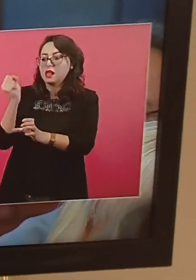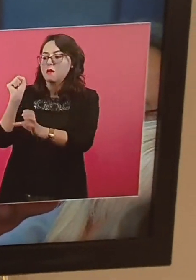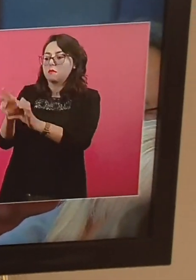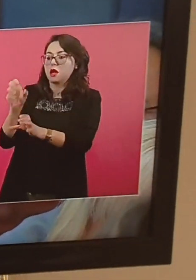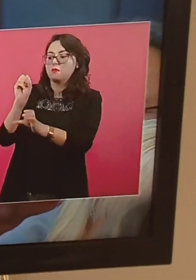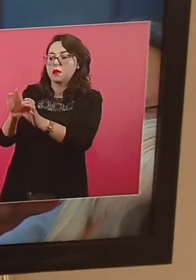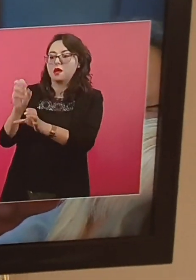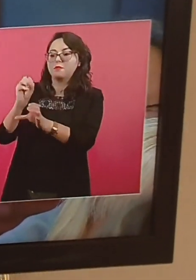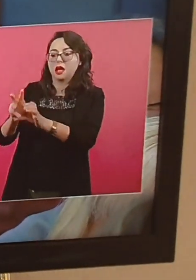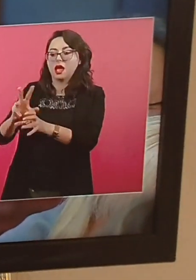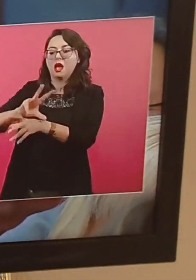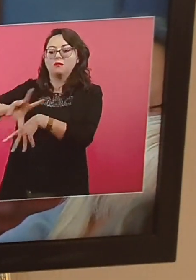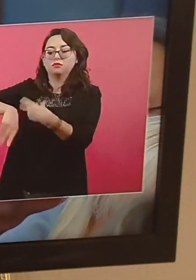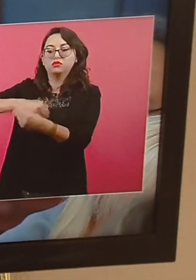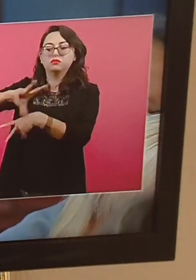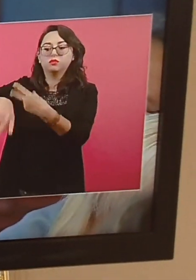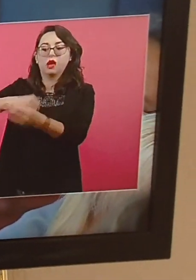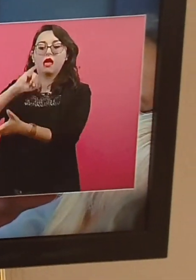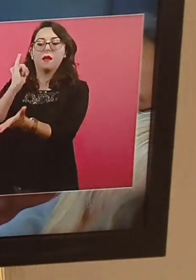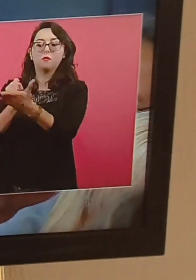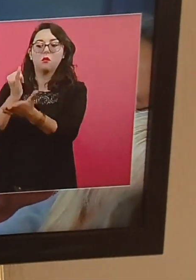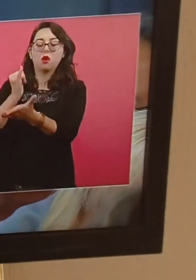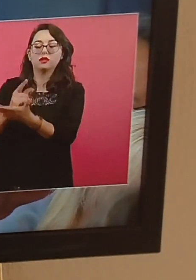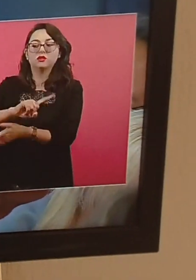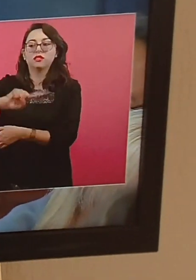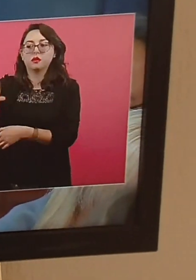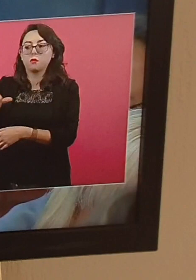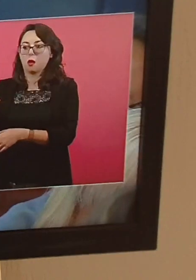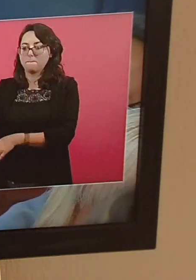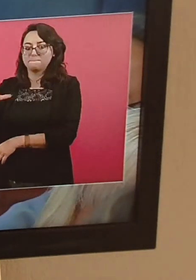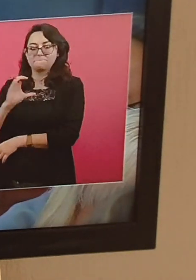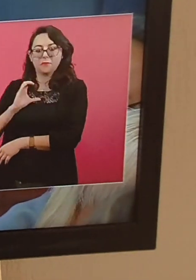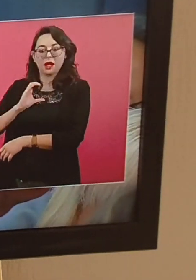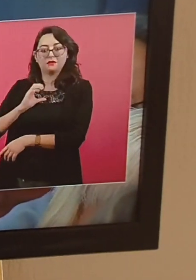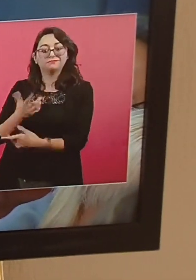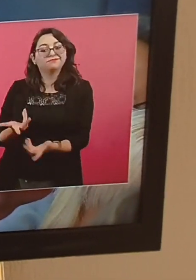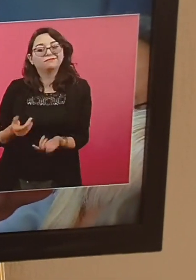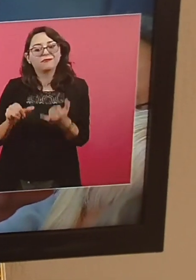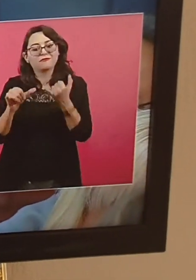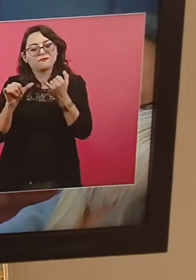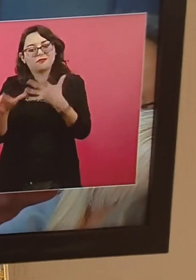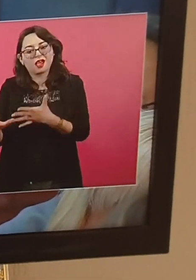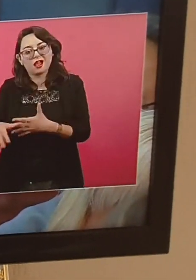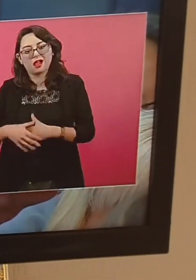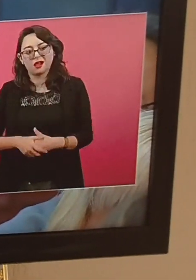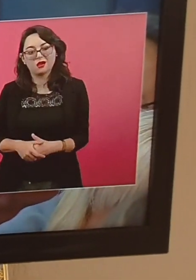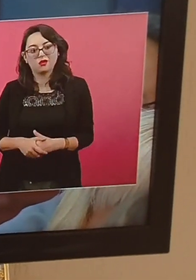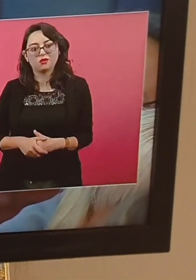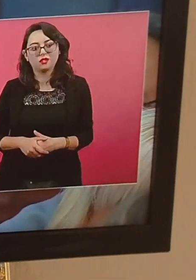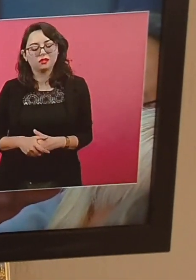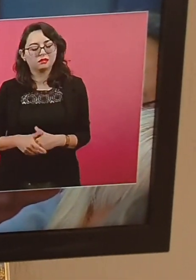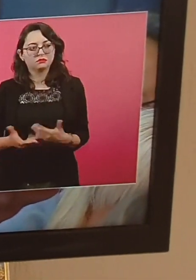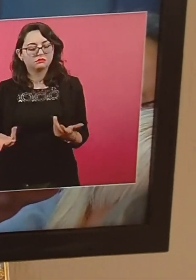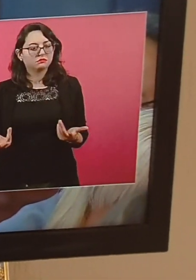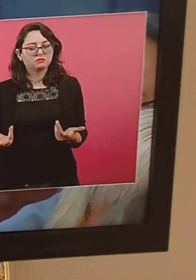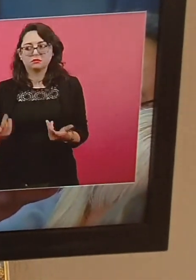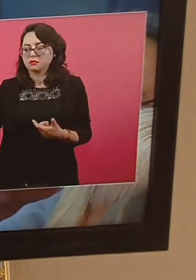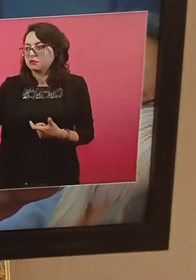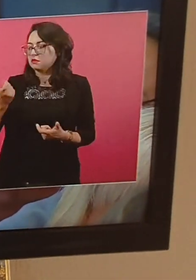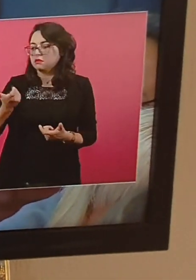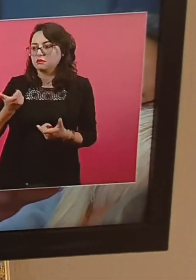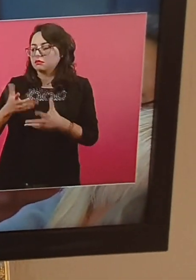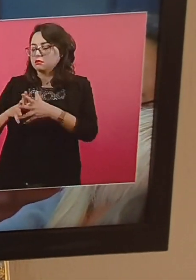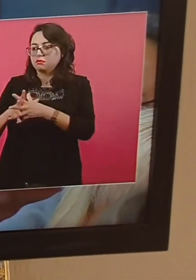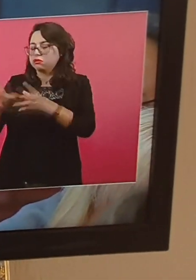entrego mucho dinero de intereses por lo que estás invirtiendo. Y de pronto se dejó de darles los intereses, el dinero. Y